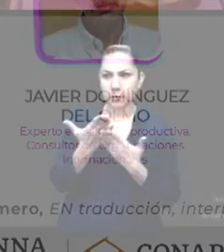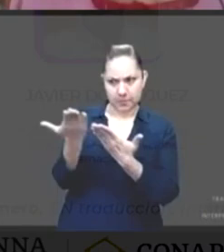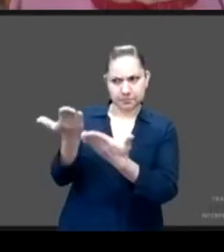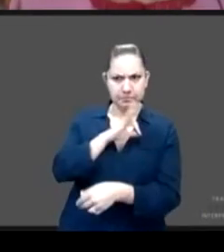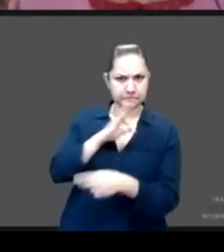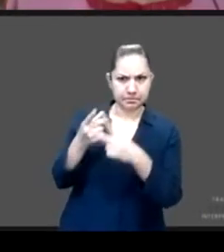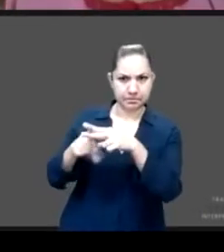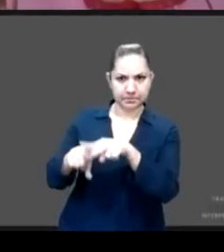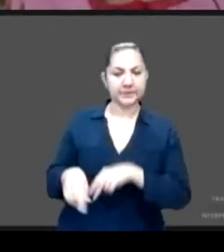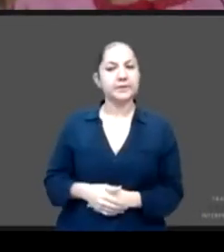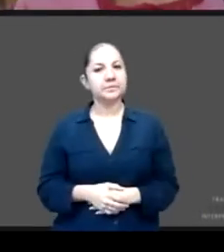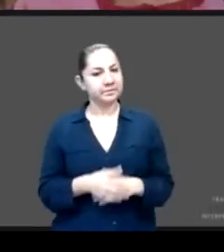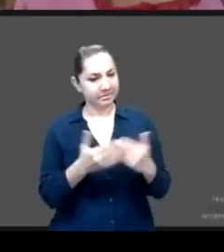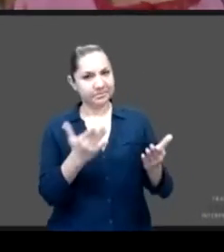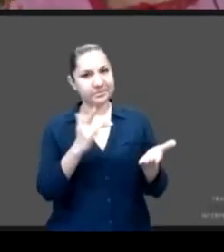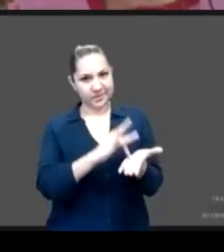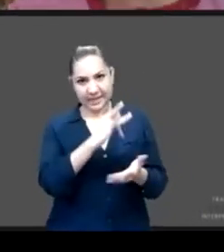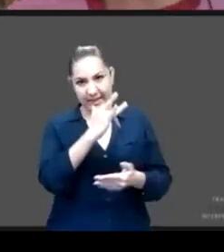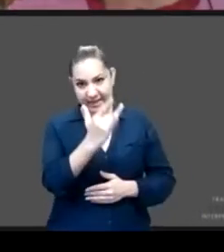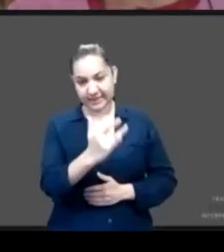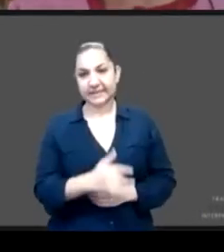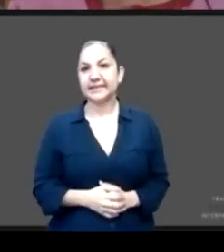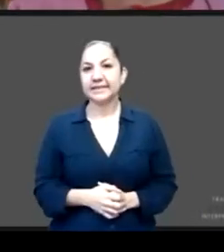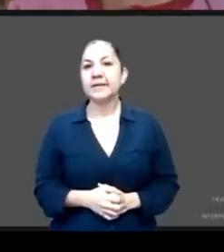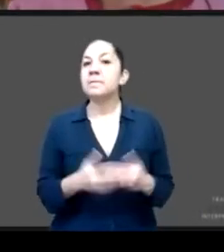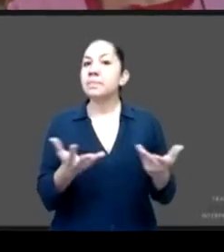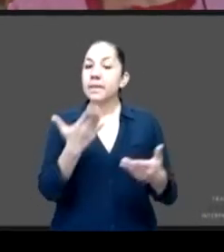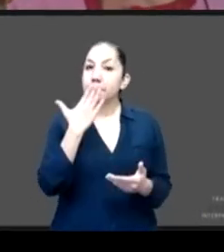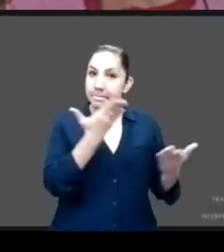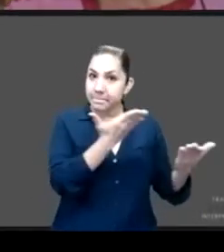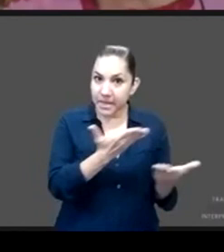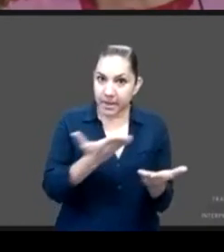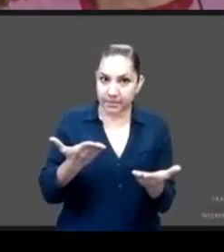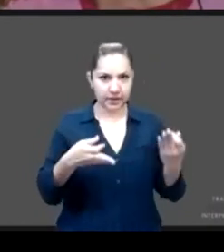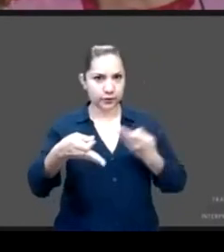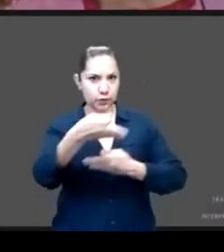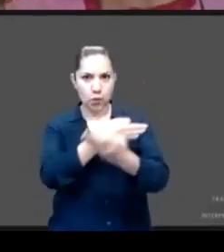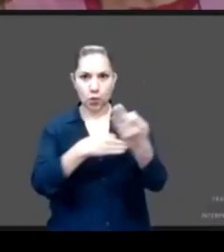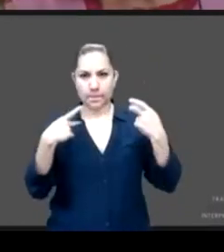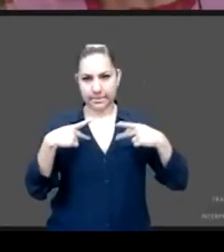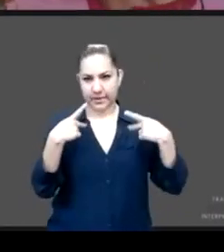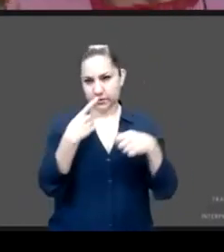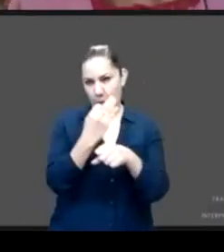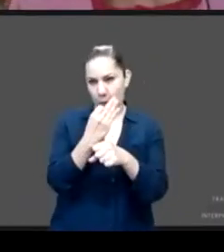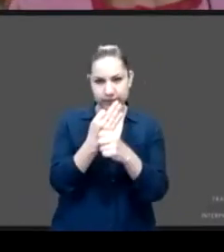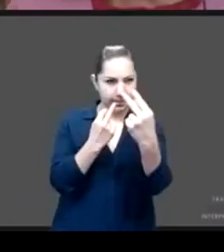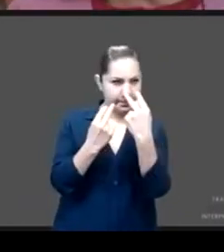Muchas gracias y bueno, pues darle la bienvenida a todas las personas que se están sumando a este conversatorio.